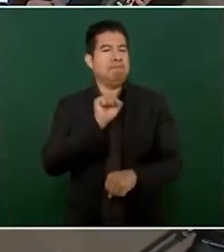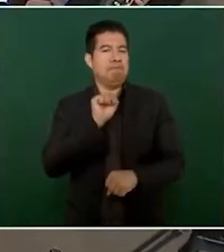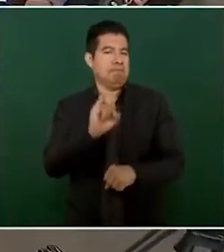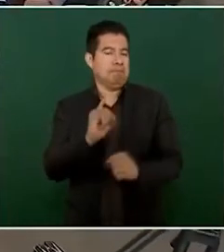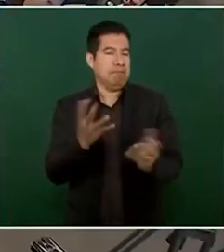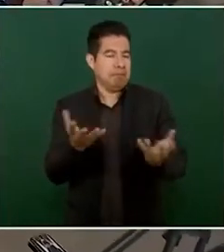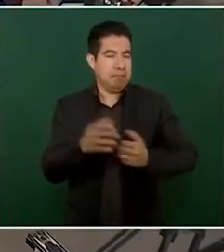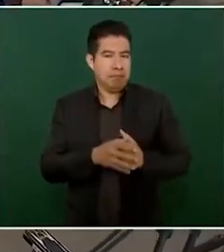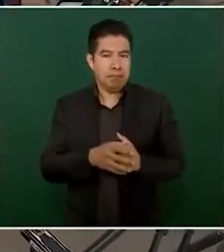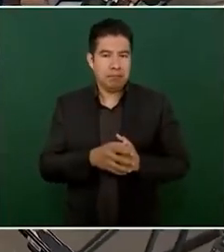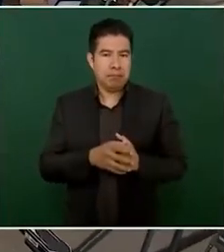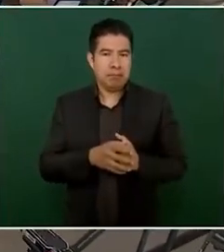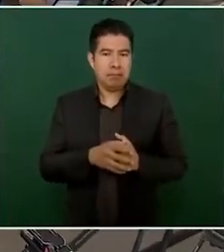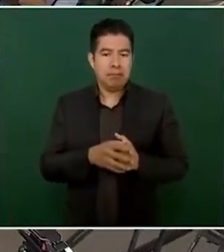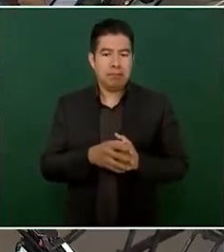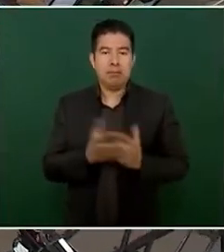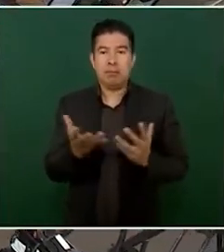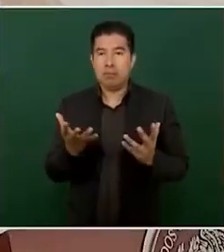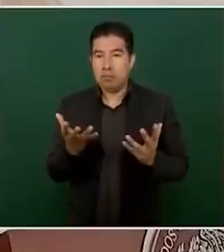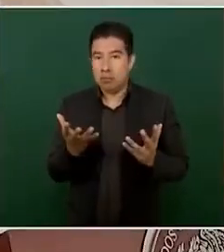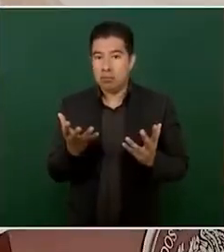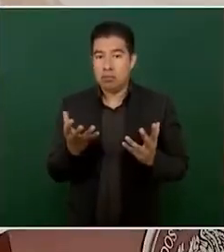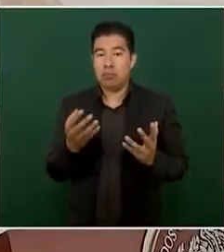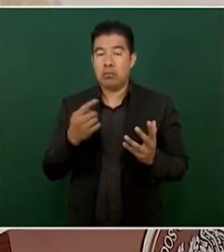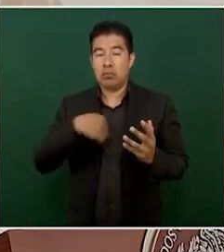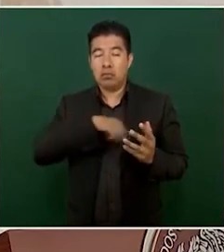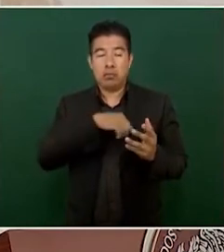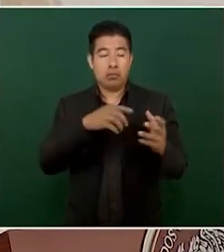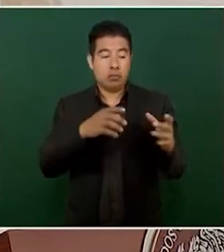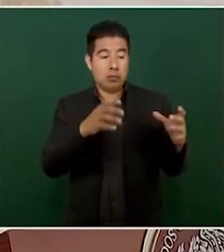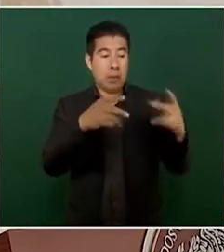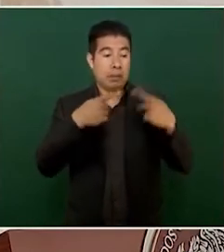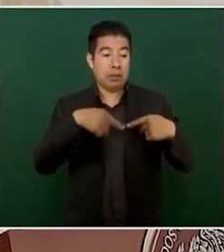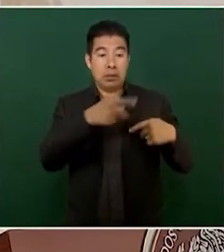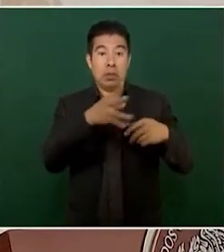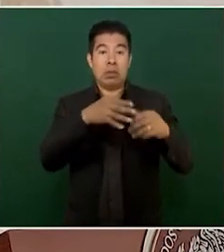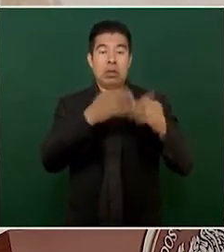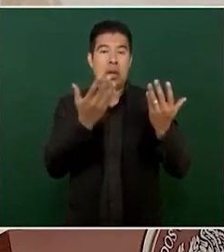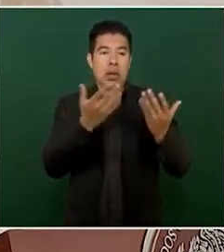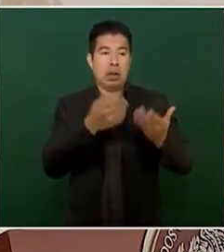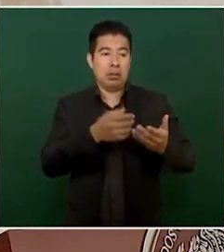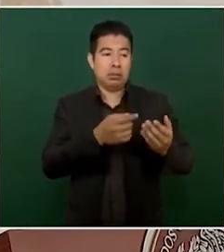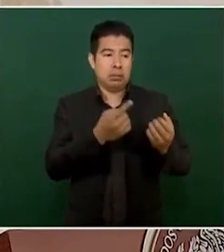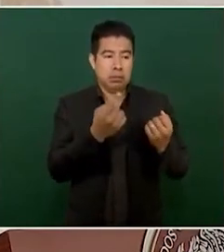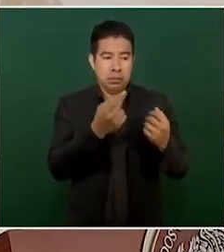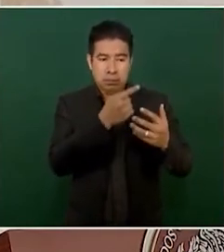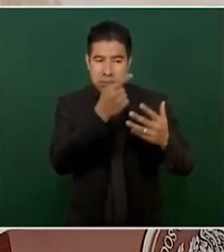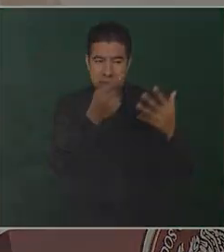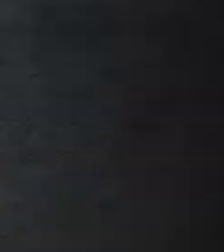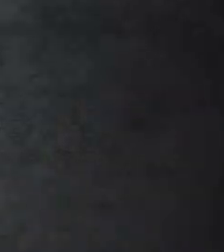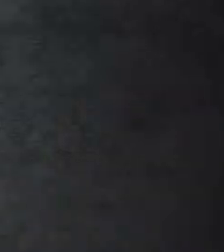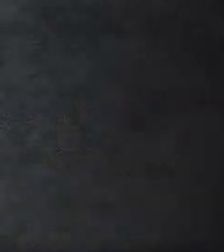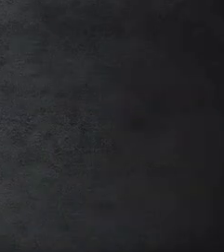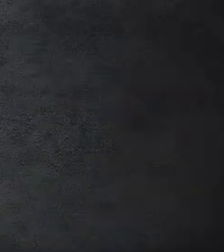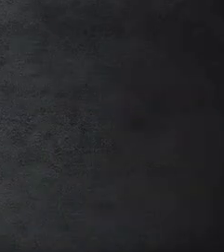lo primero es atender al pueblo, las causas, atender a los jóvenes.